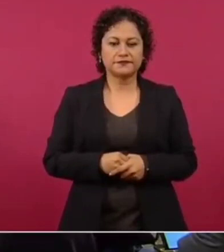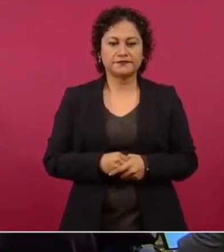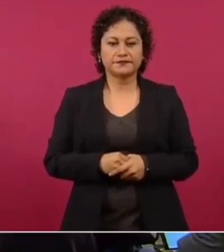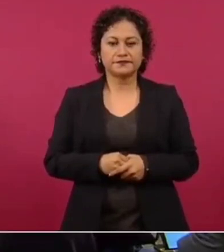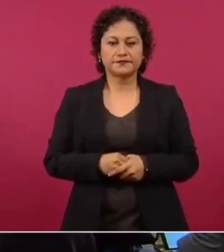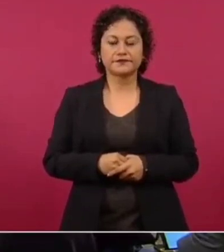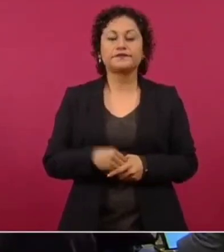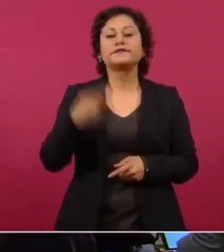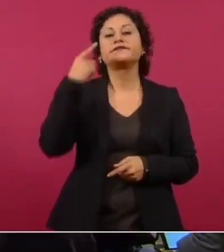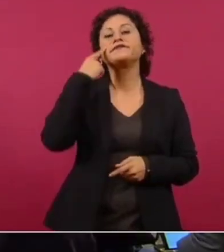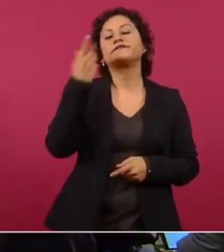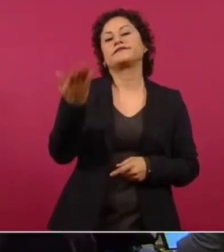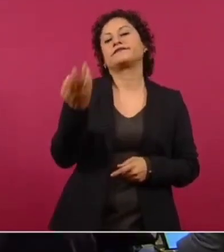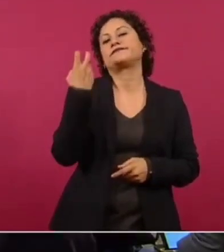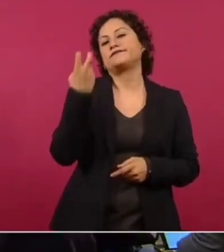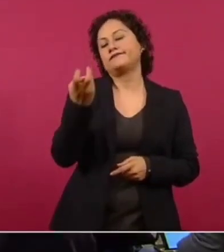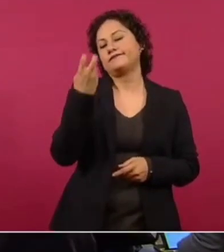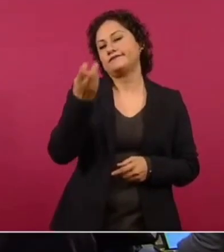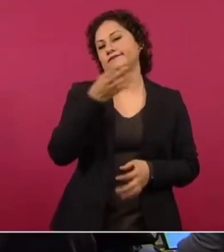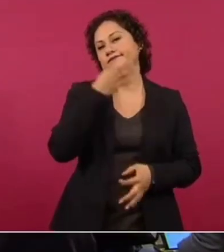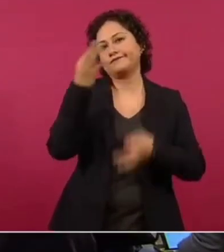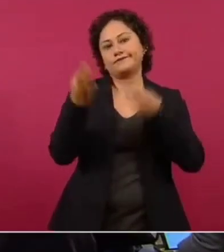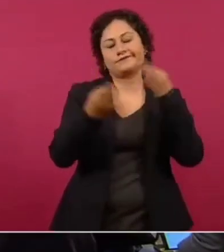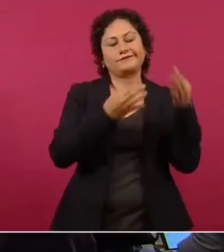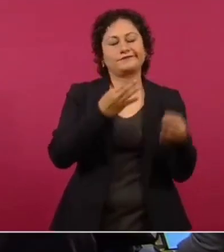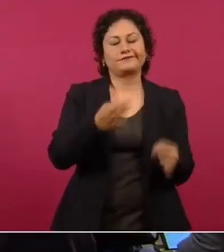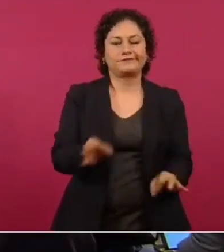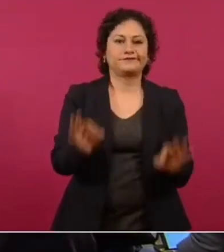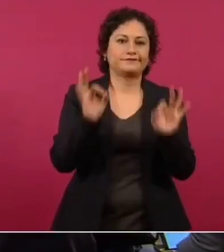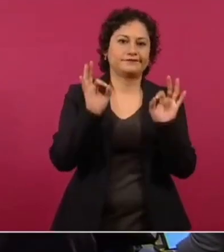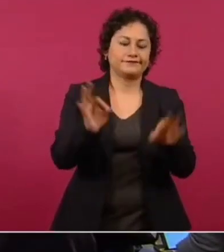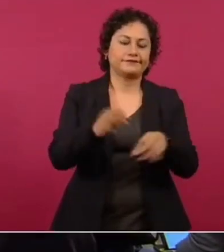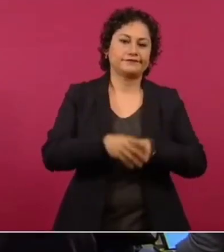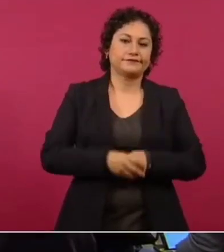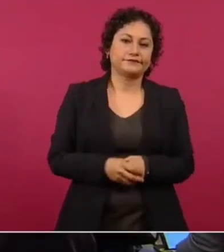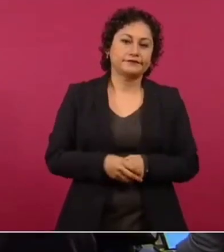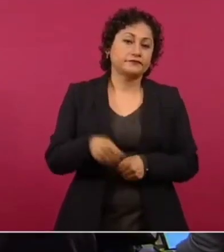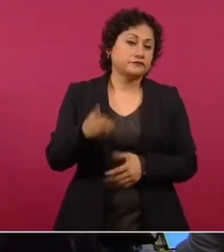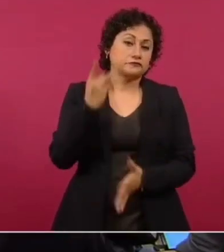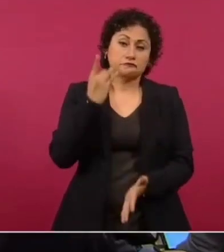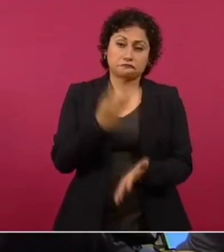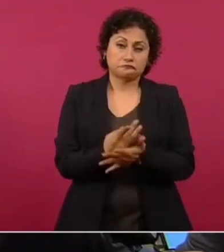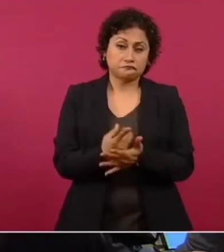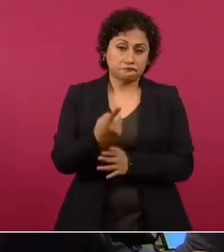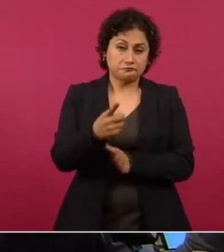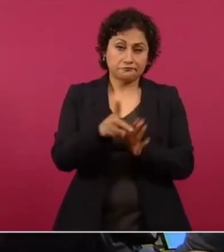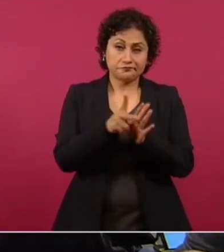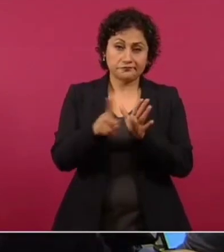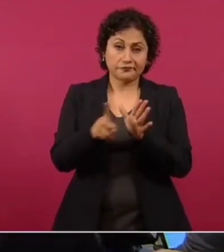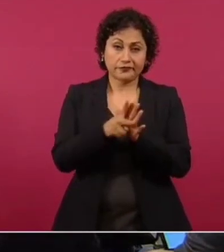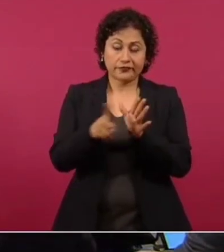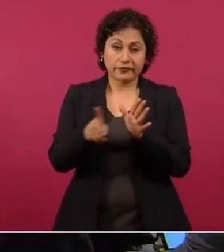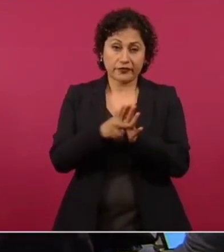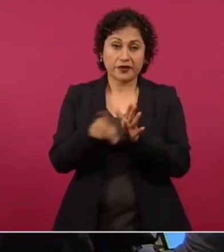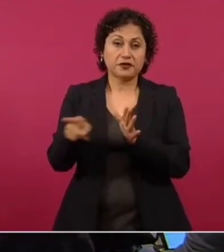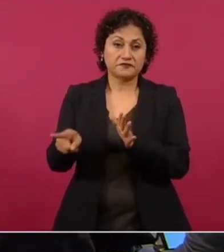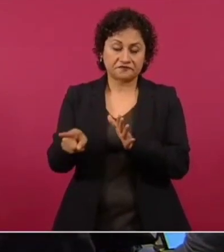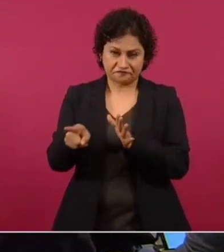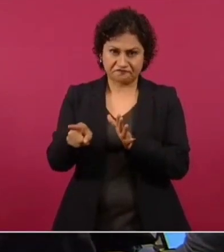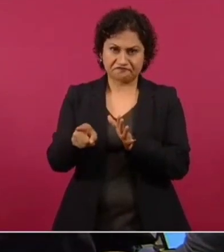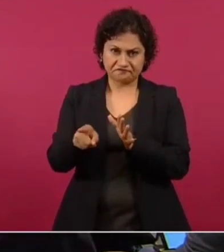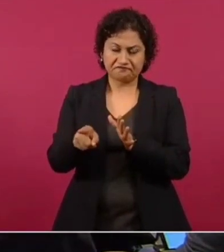Ah, mire, está muy buena. Es el único periódico que se atreve